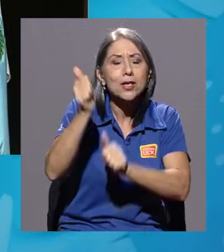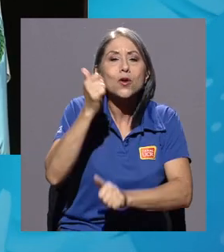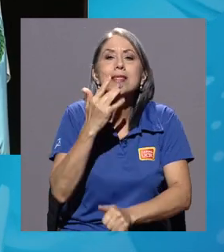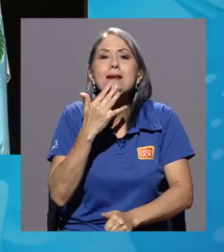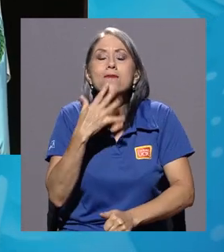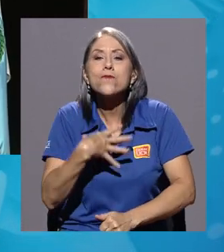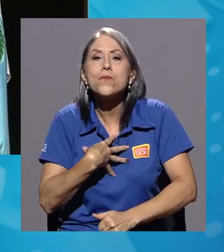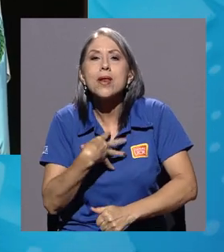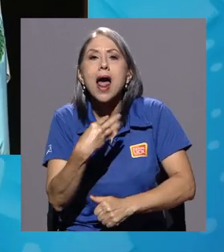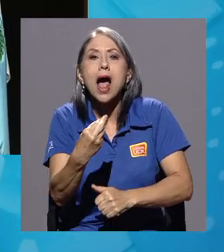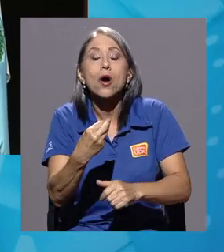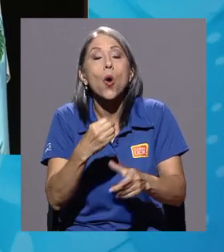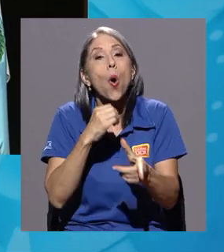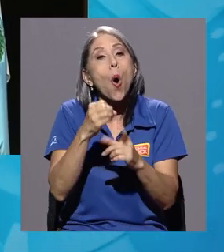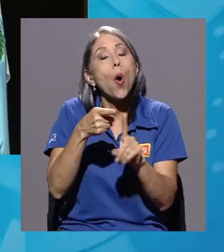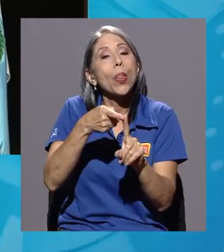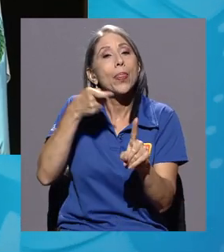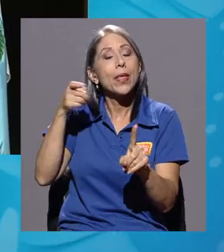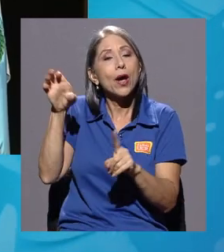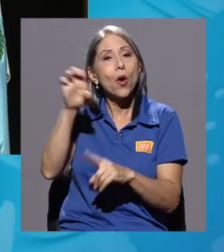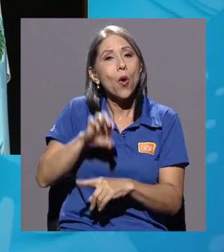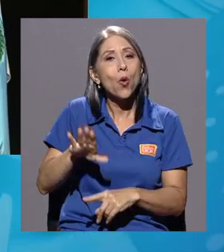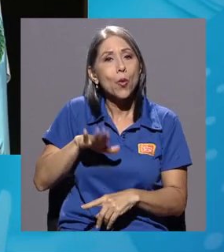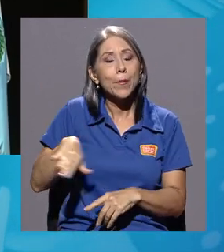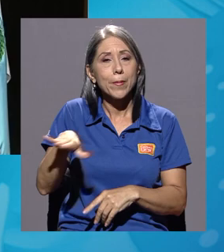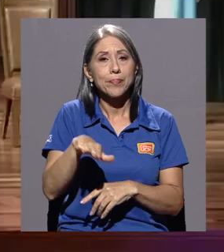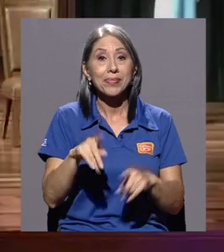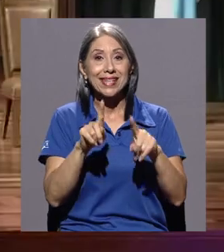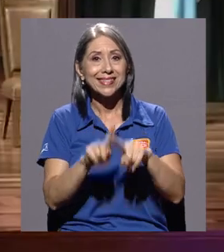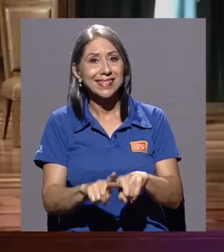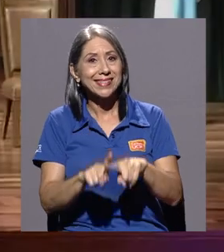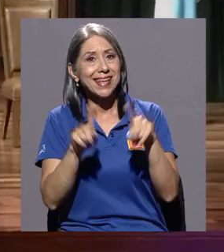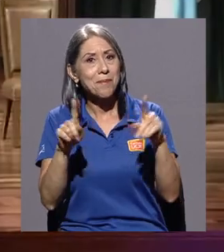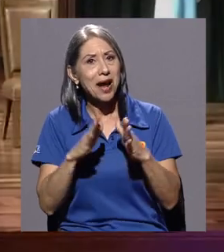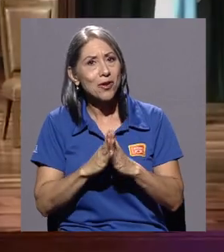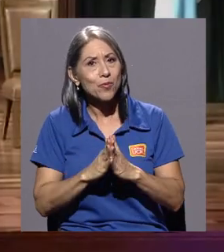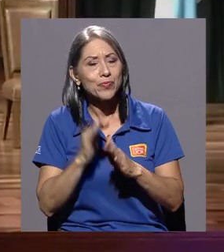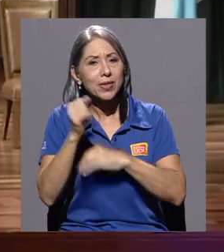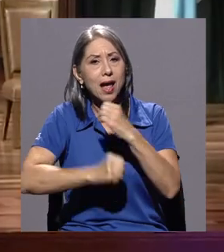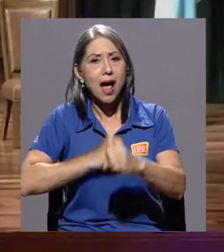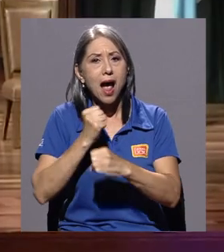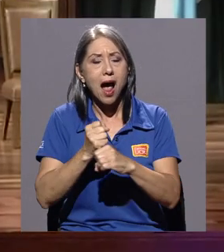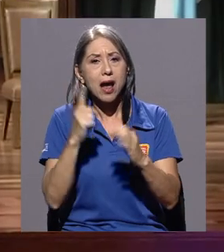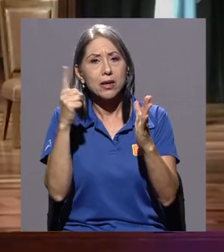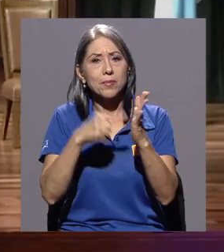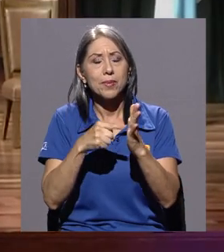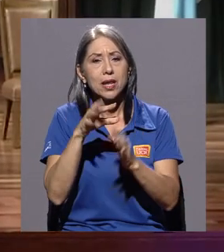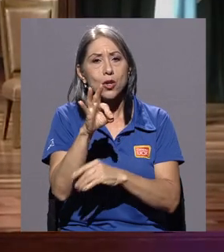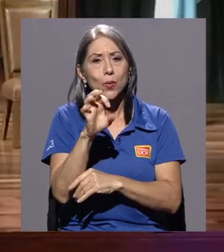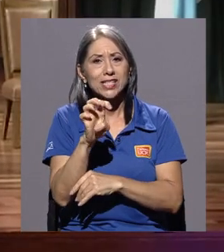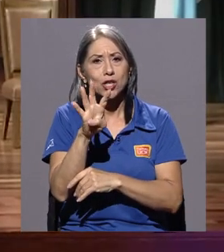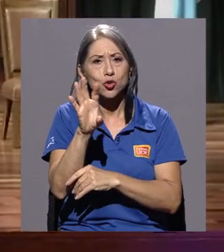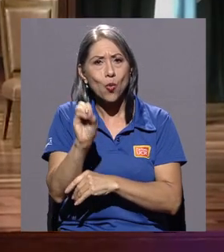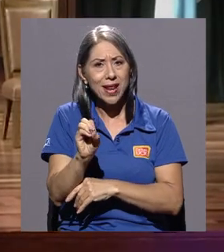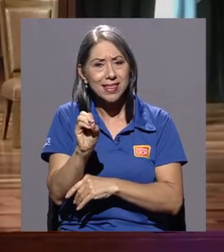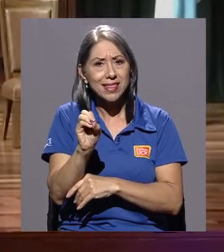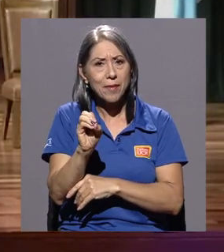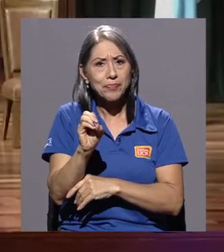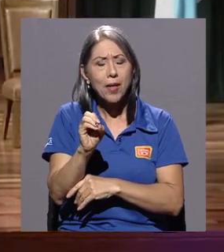blanca o de origen europeo sin embargo la llegada de la década de 1940